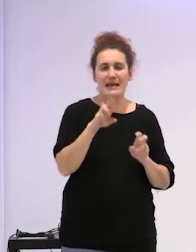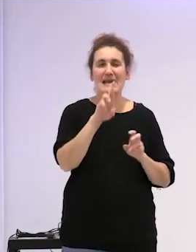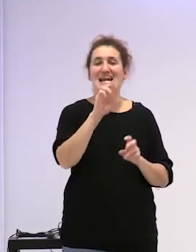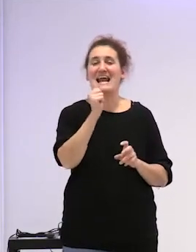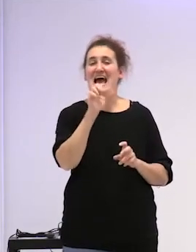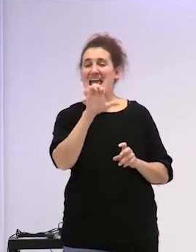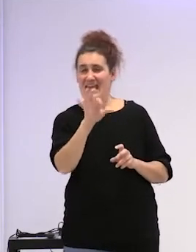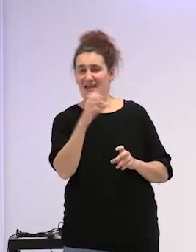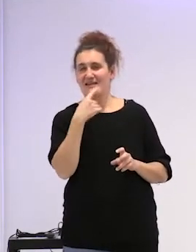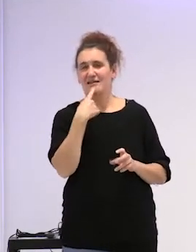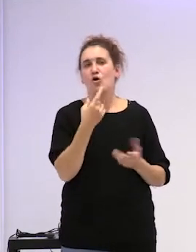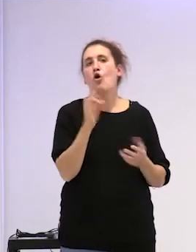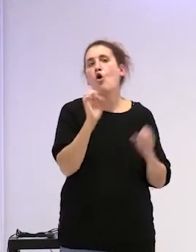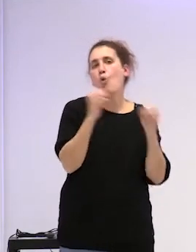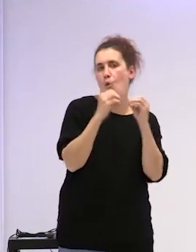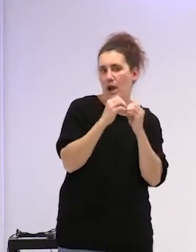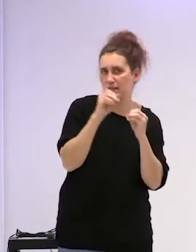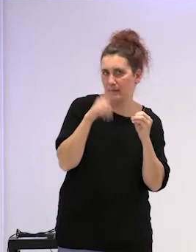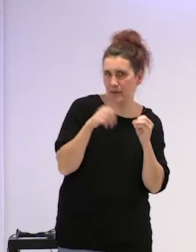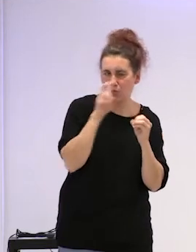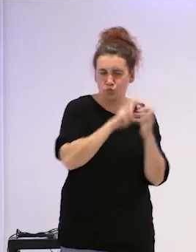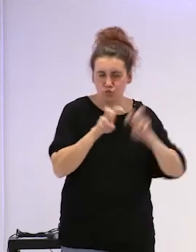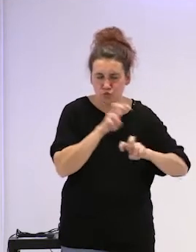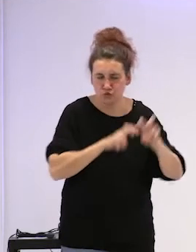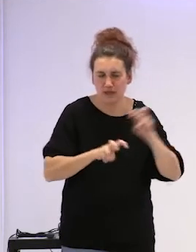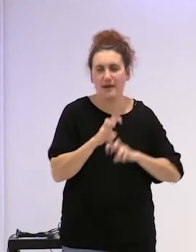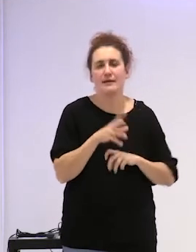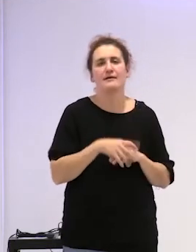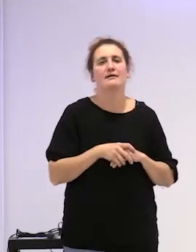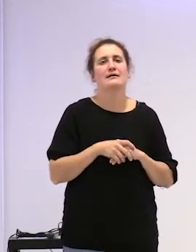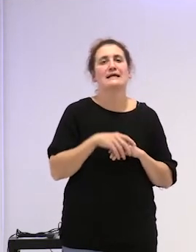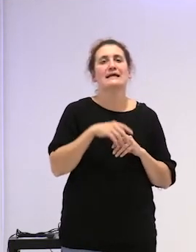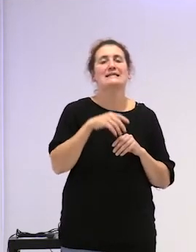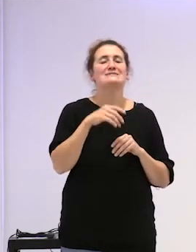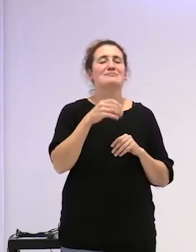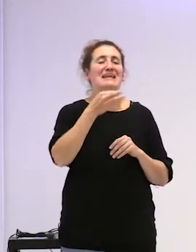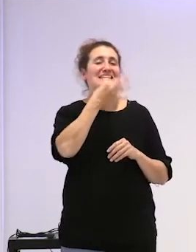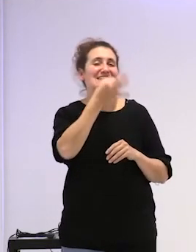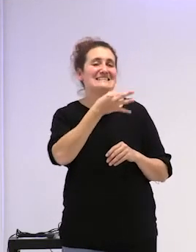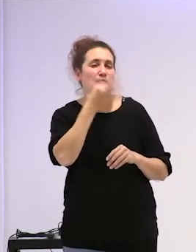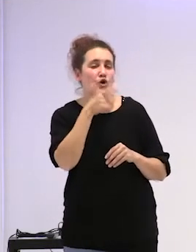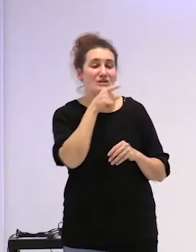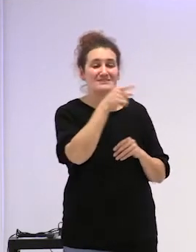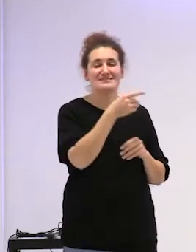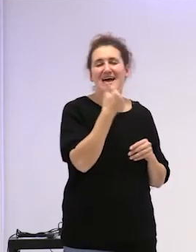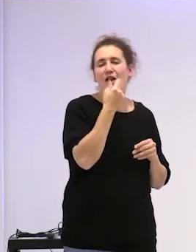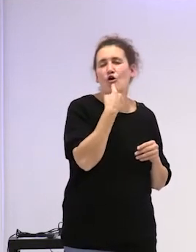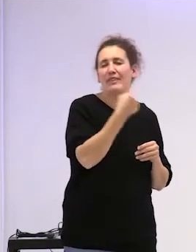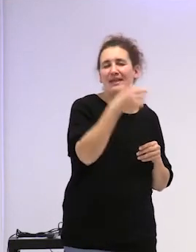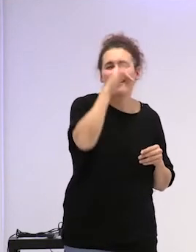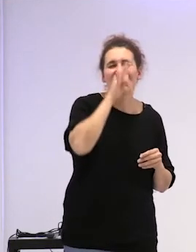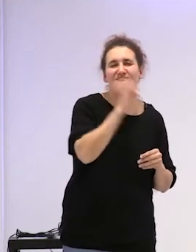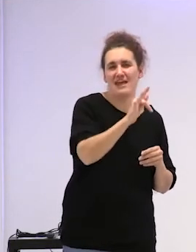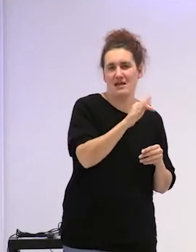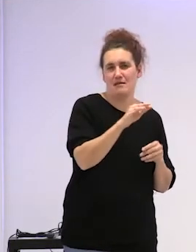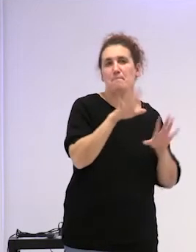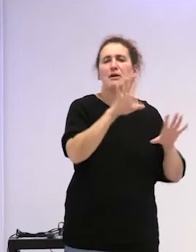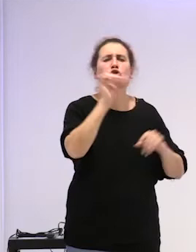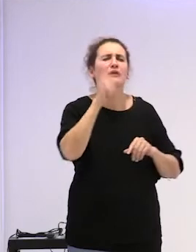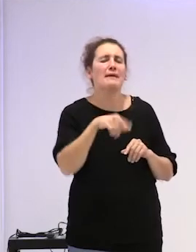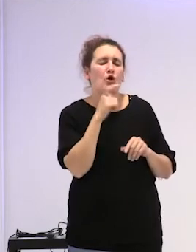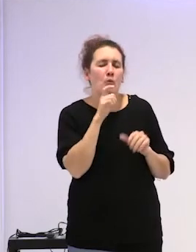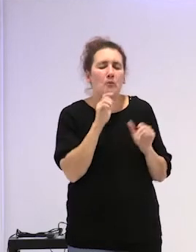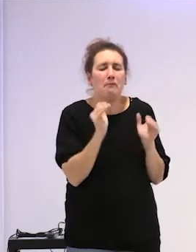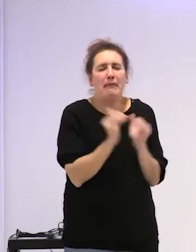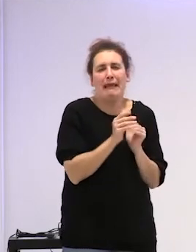o de Google y tal el testimonio es aquel que da fe de algo pero también es algo pequeño cuando